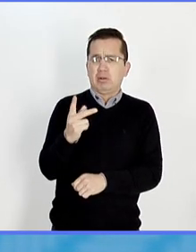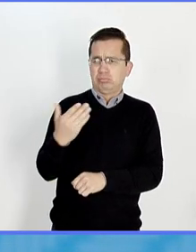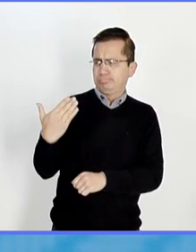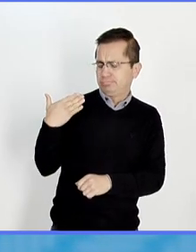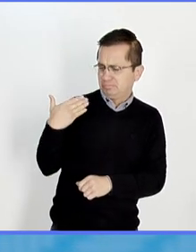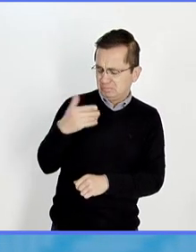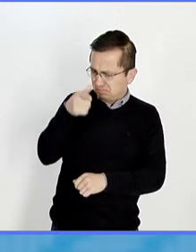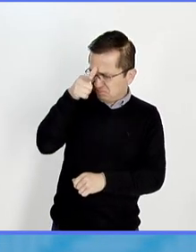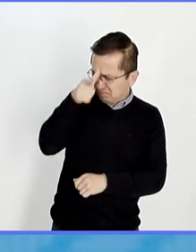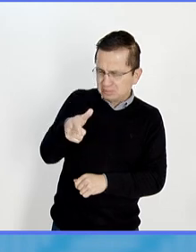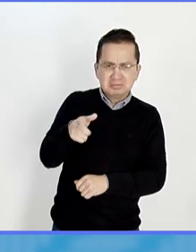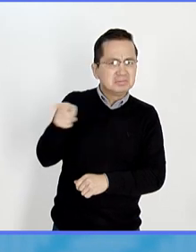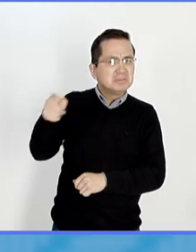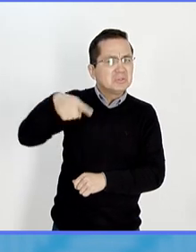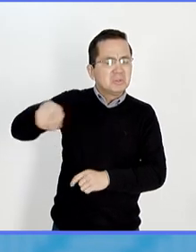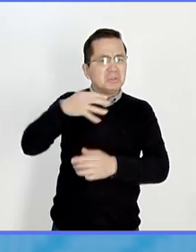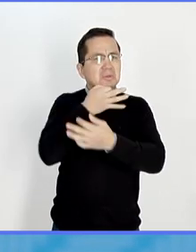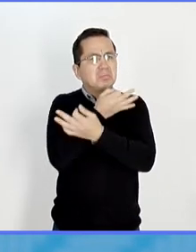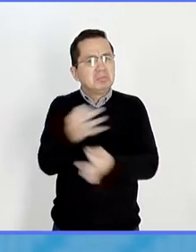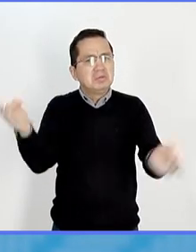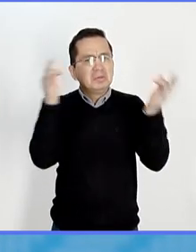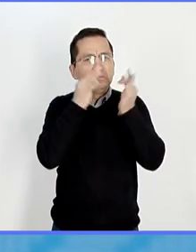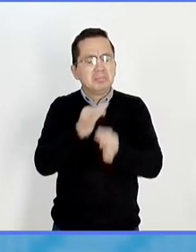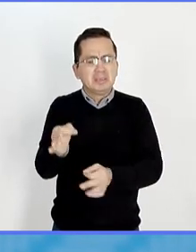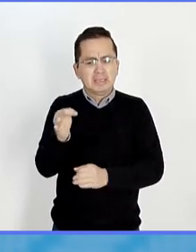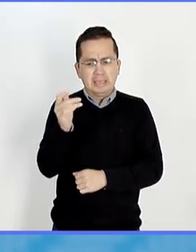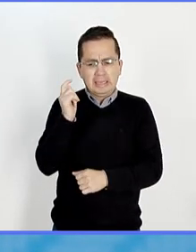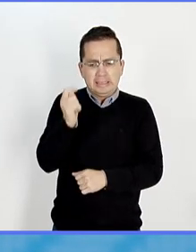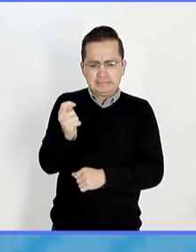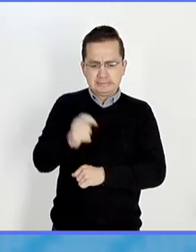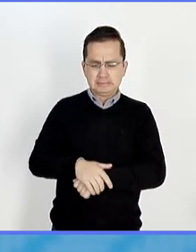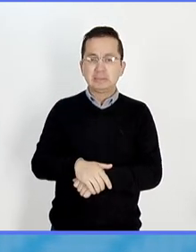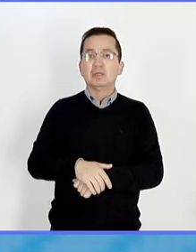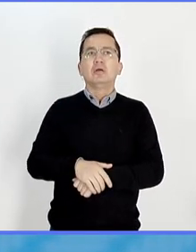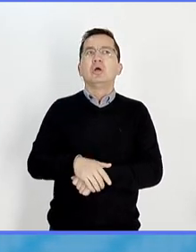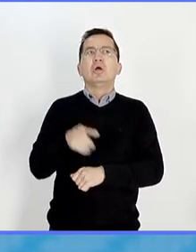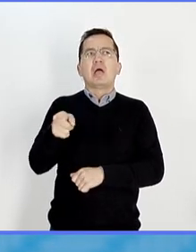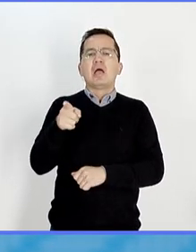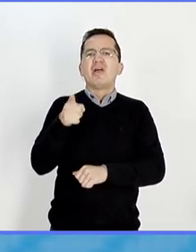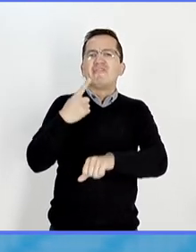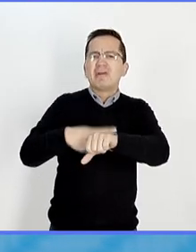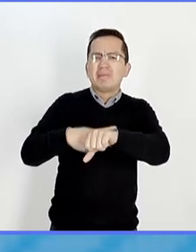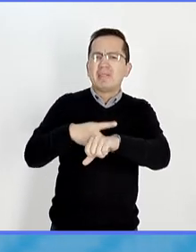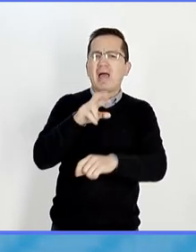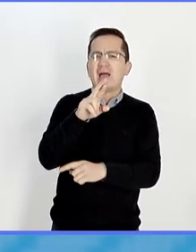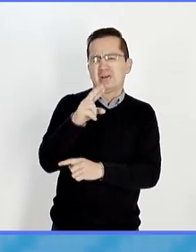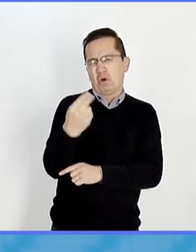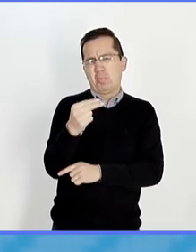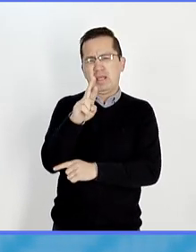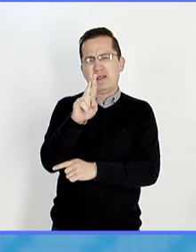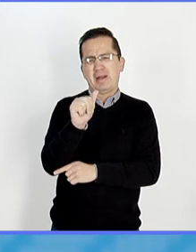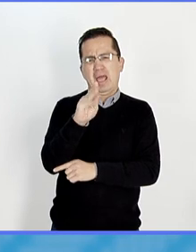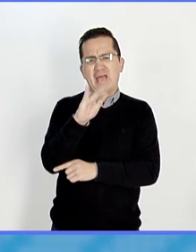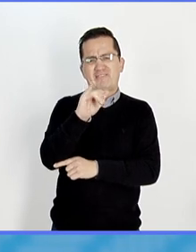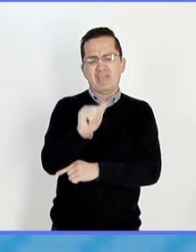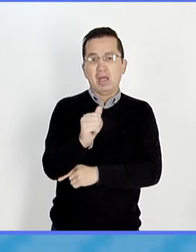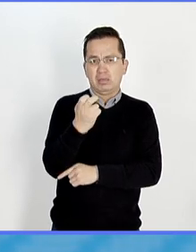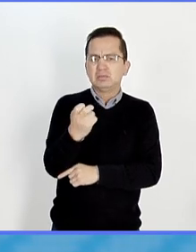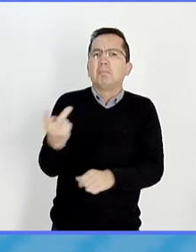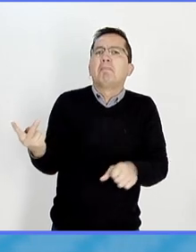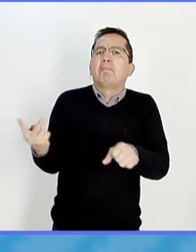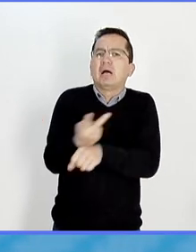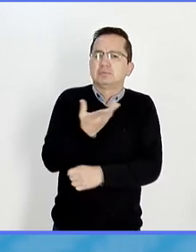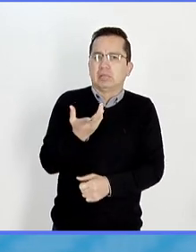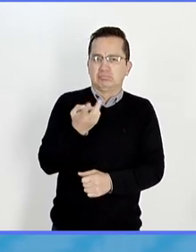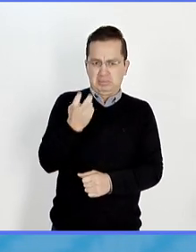que nos han llamado la atención. Por ejemplo, uno es un brote de rabia. ¿Qué sucede con esta enfermedad, que al menos en nuestro país, hasta donde